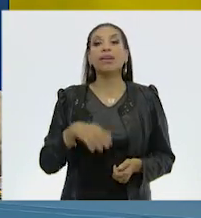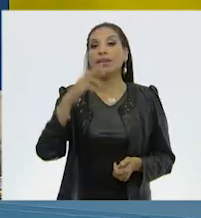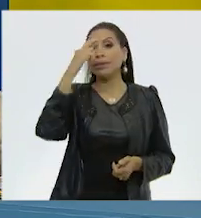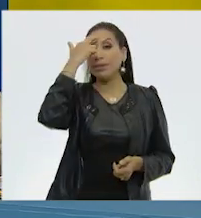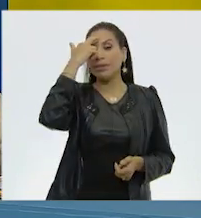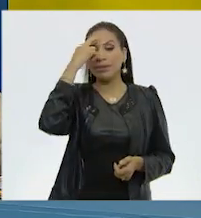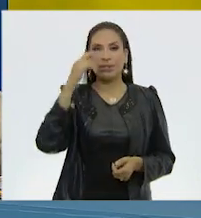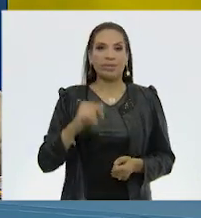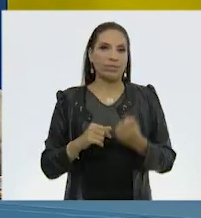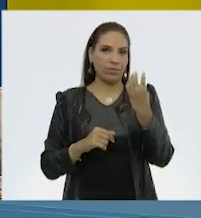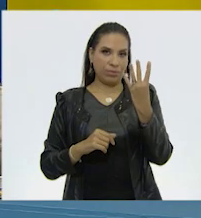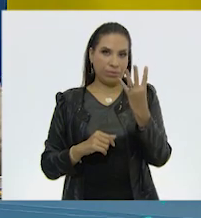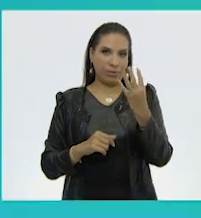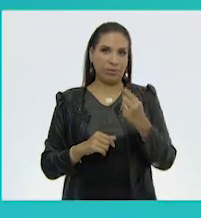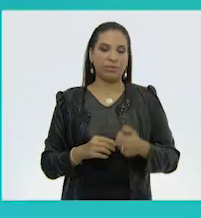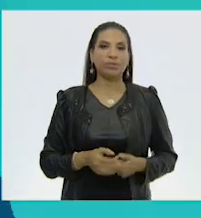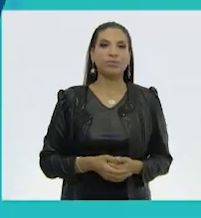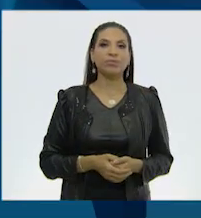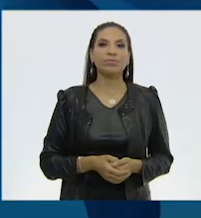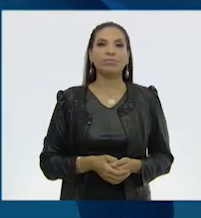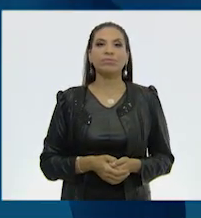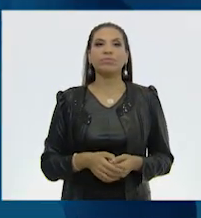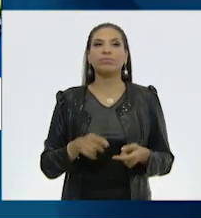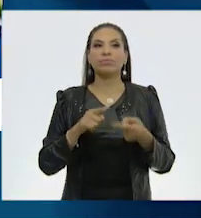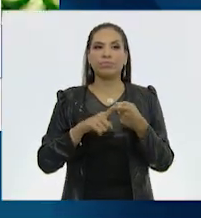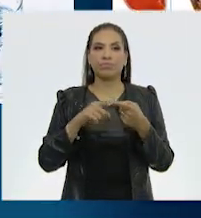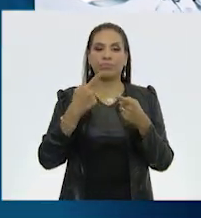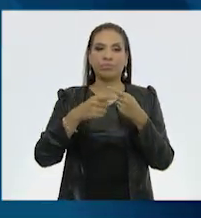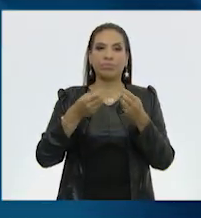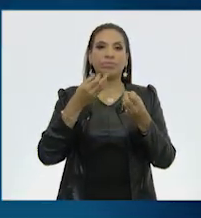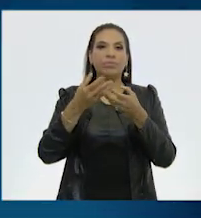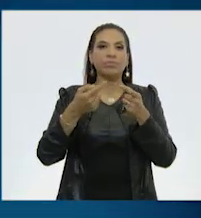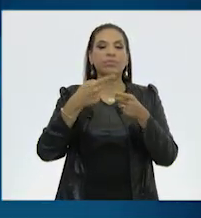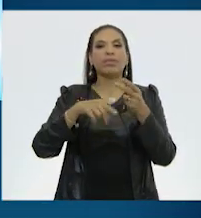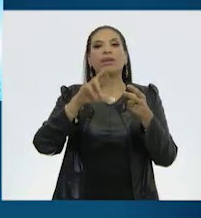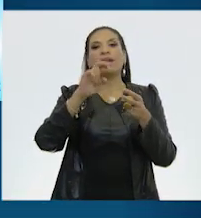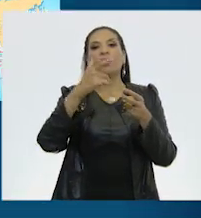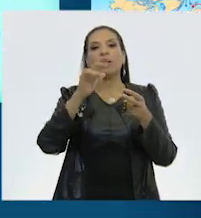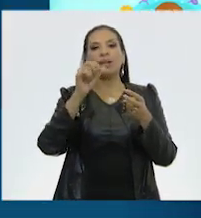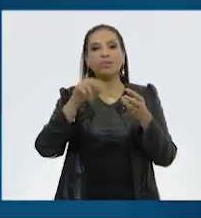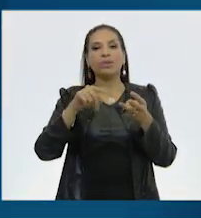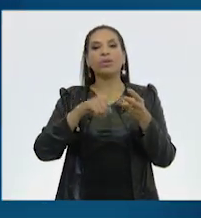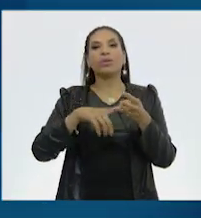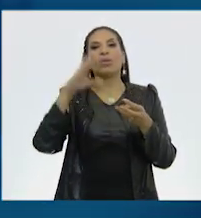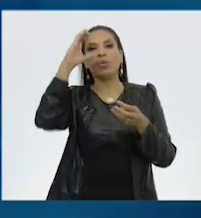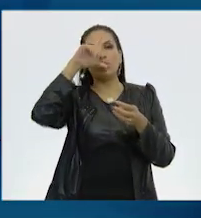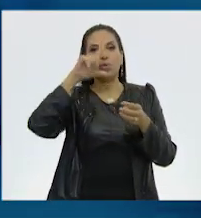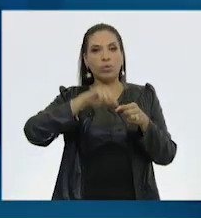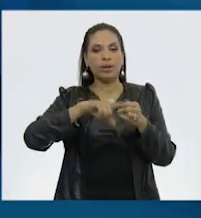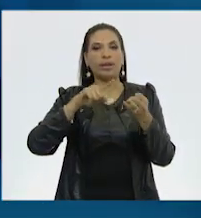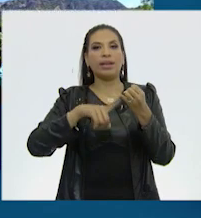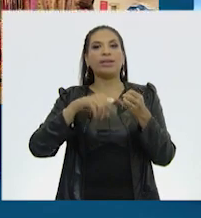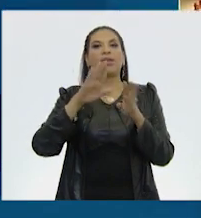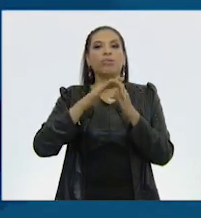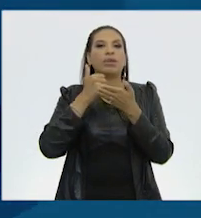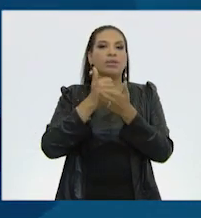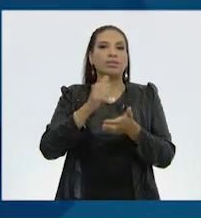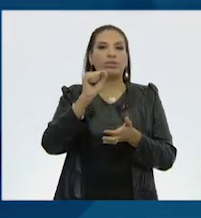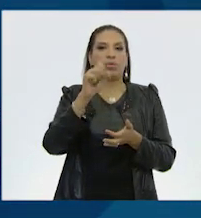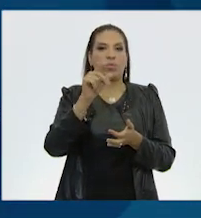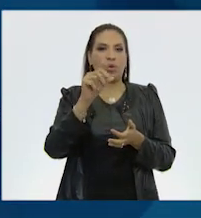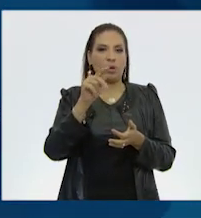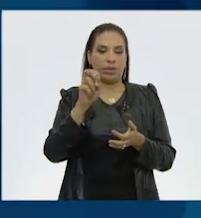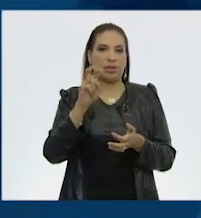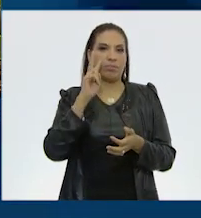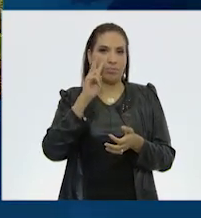se acuerdan? Cuatro categorías. Provisión, regulación, las culturales y las de soporte. Vamos